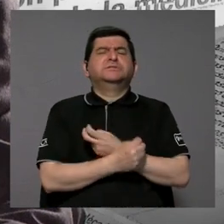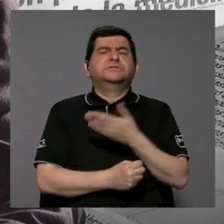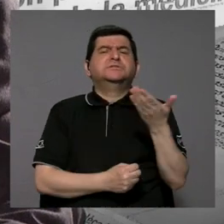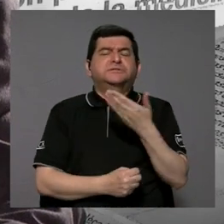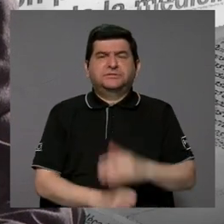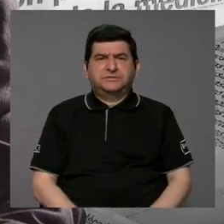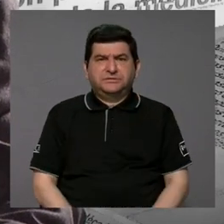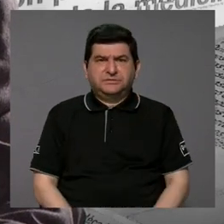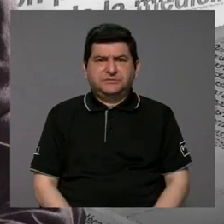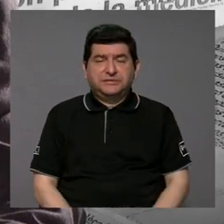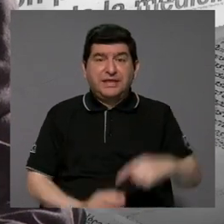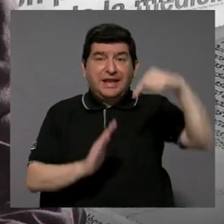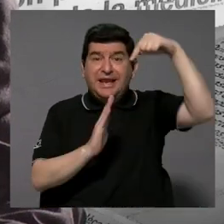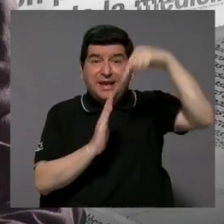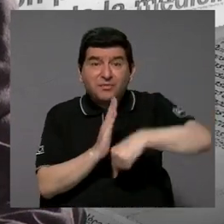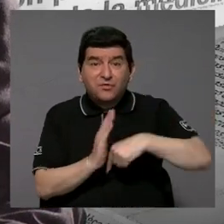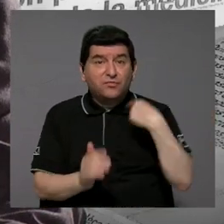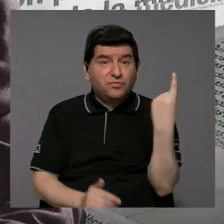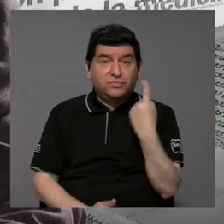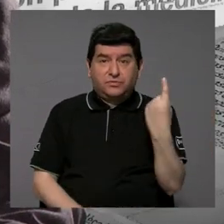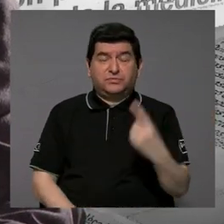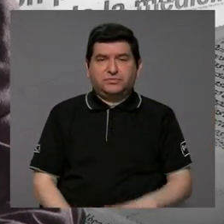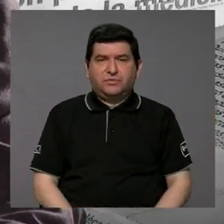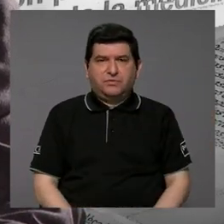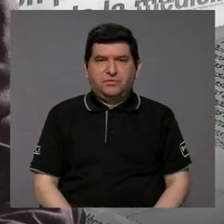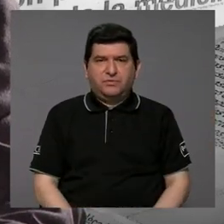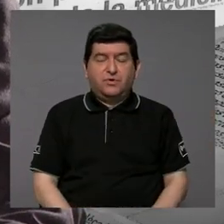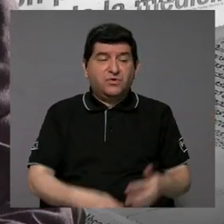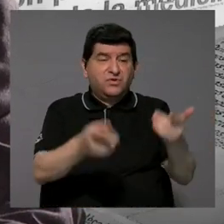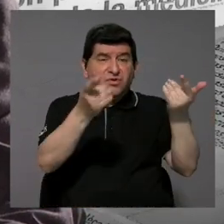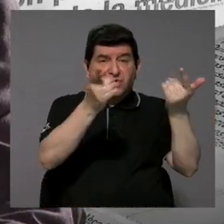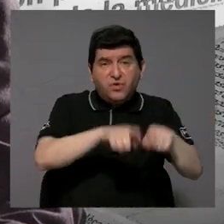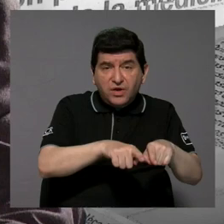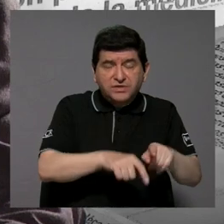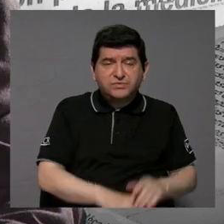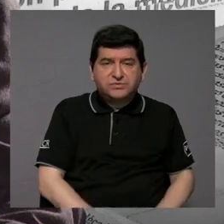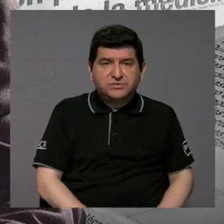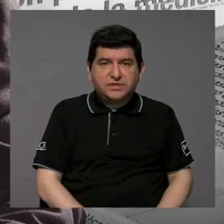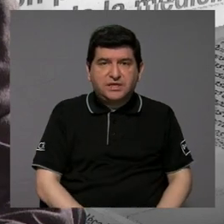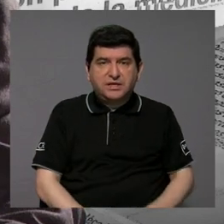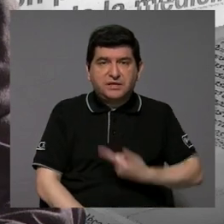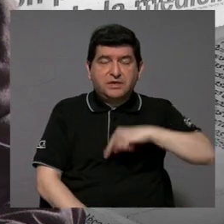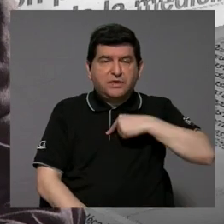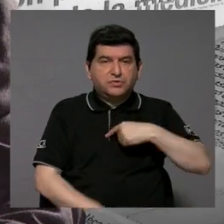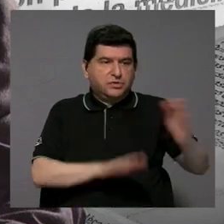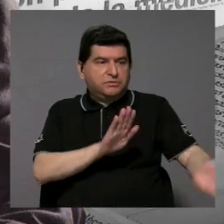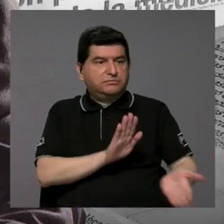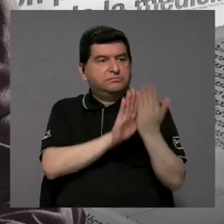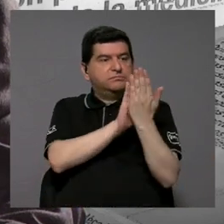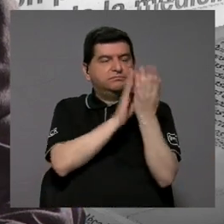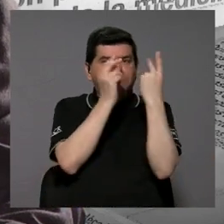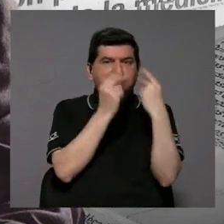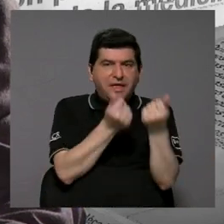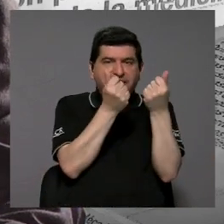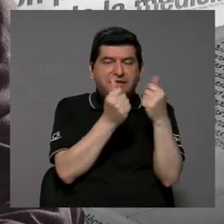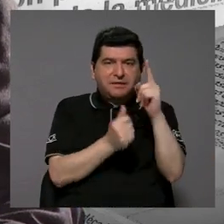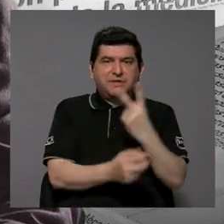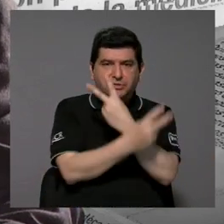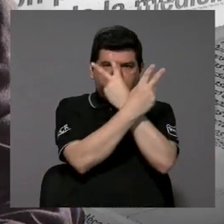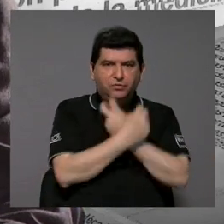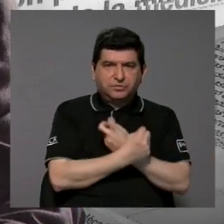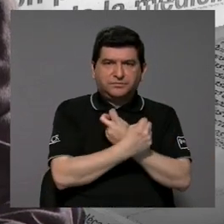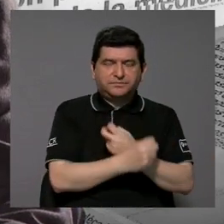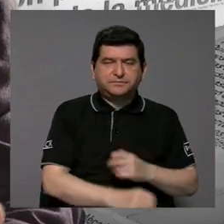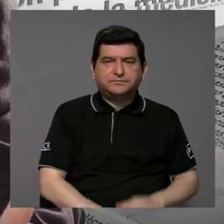la toxicidad aguda, nada más. O lo que nos pasa cuando estamos expuestos inmediatamente a un